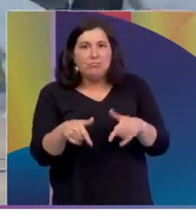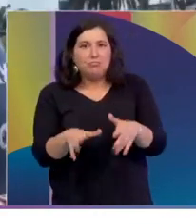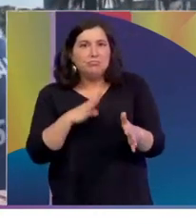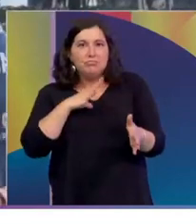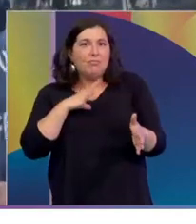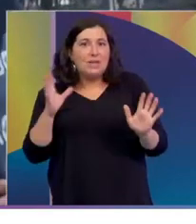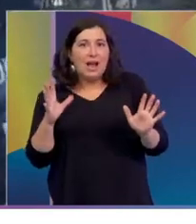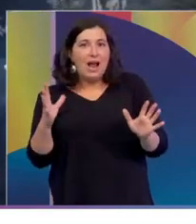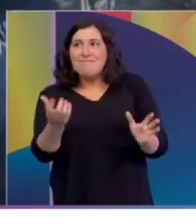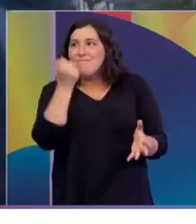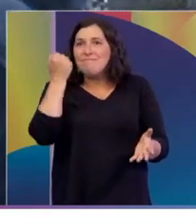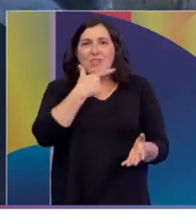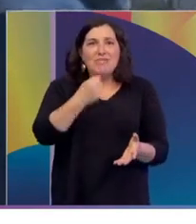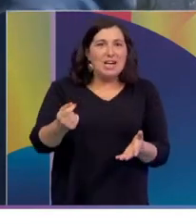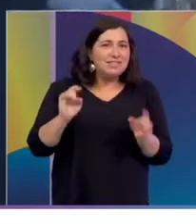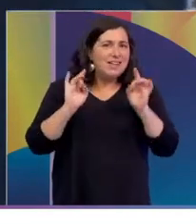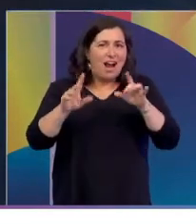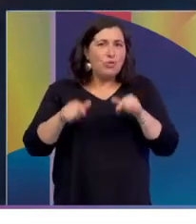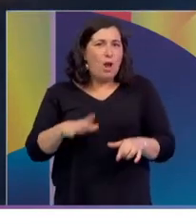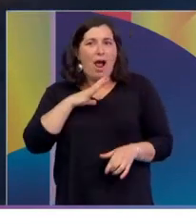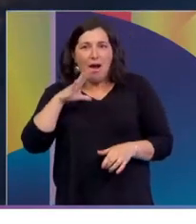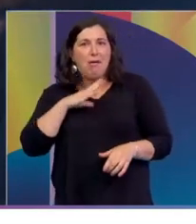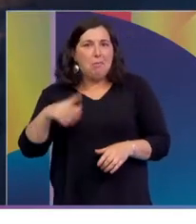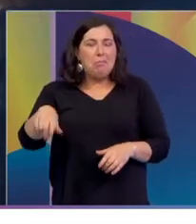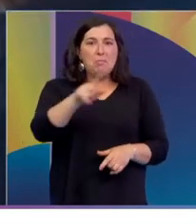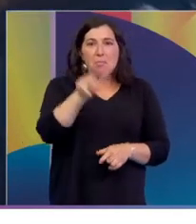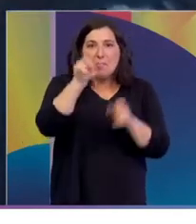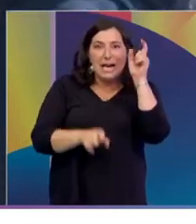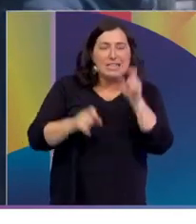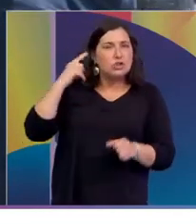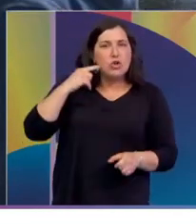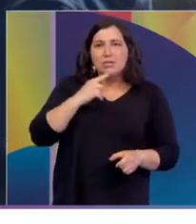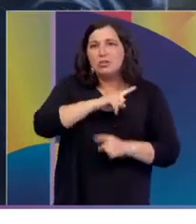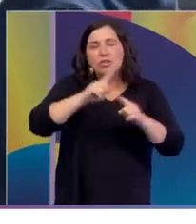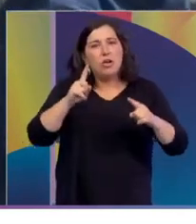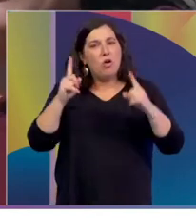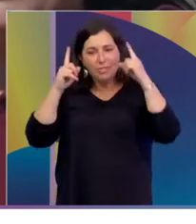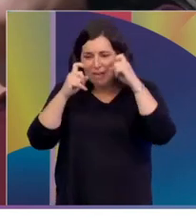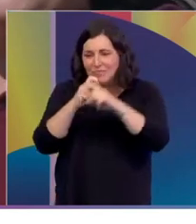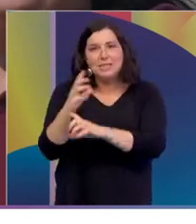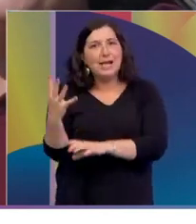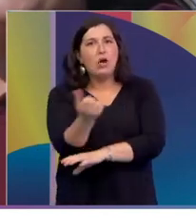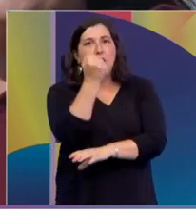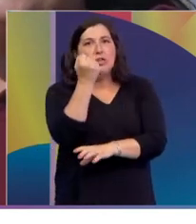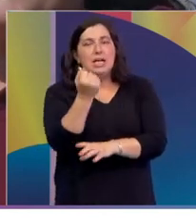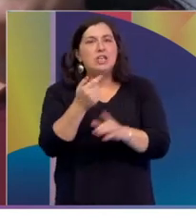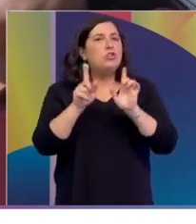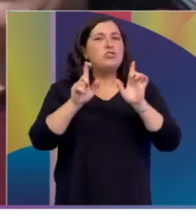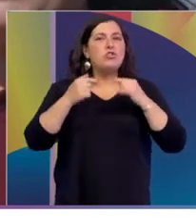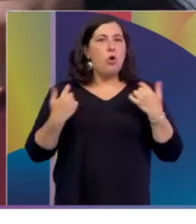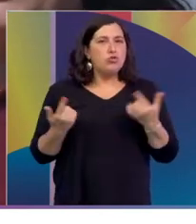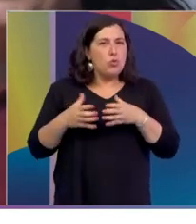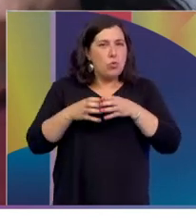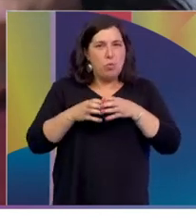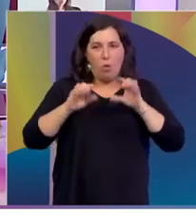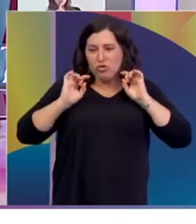las encuentran naturalmente, ¿no? Pero para la persona sorda a veces se dificulta. Y nosotros no solo trabajamos la parte deportiva,